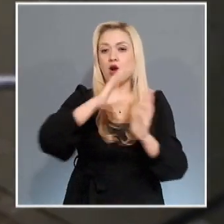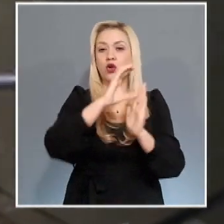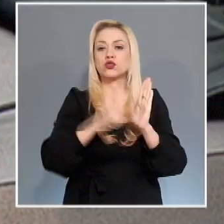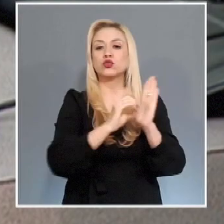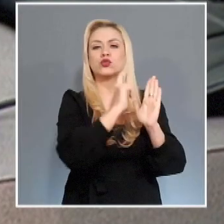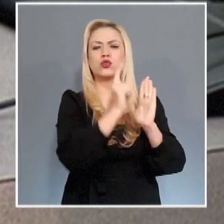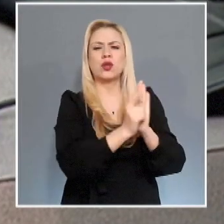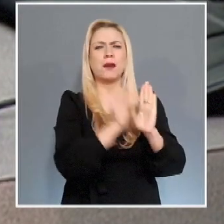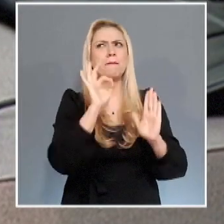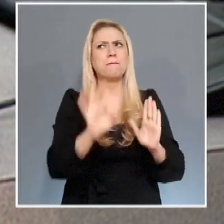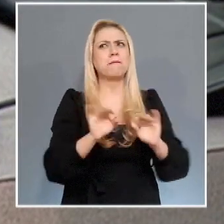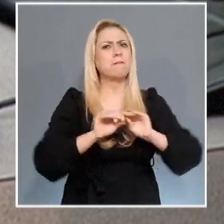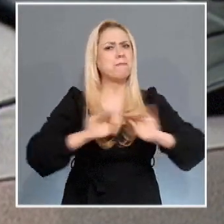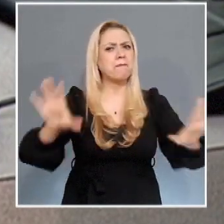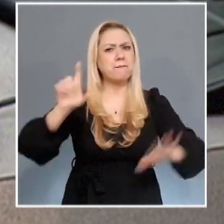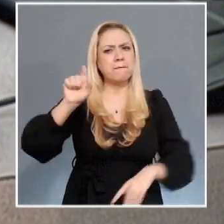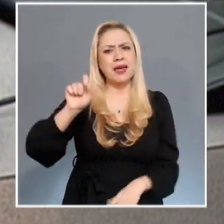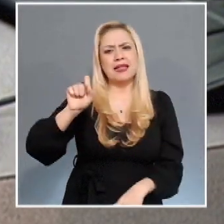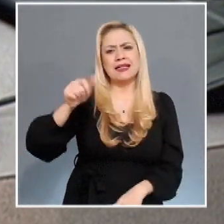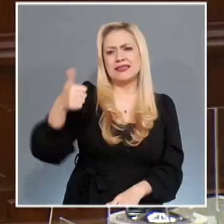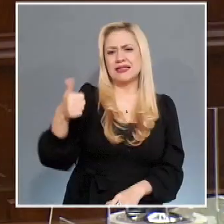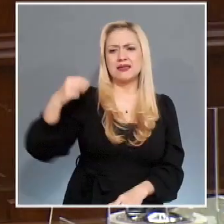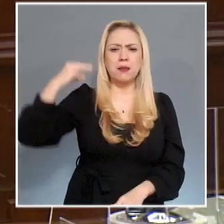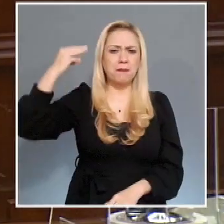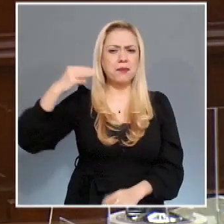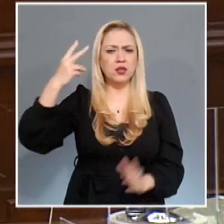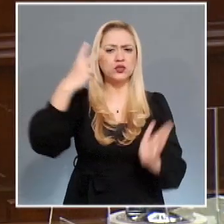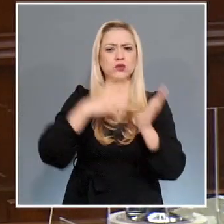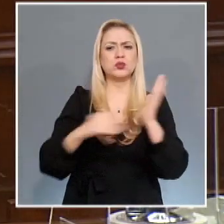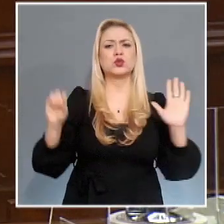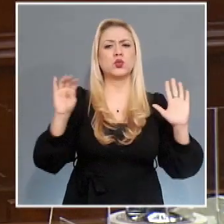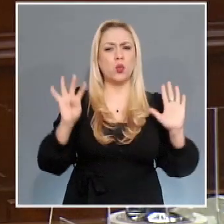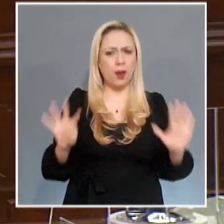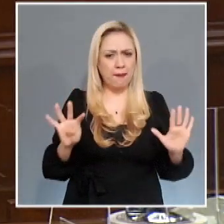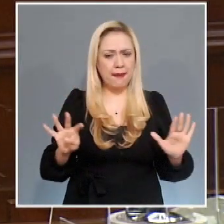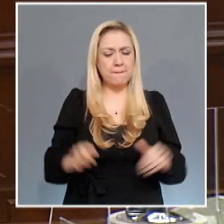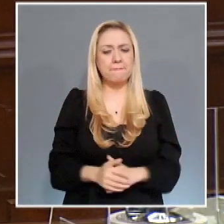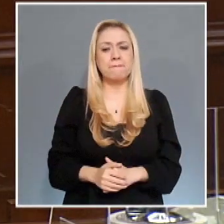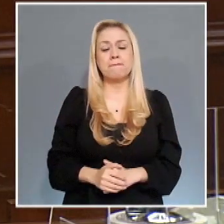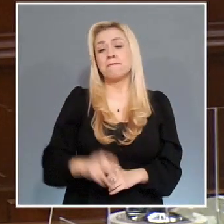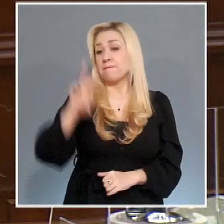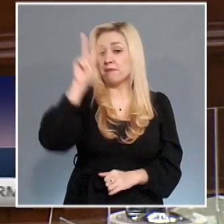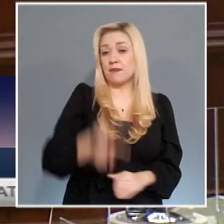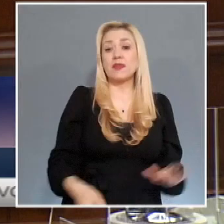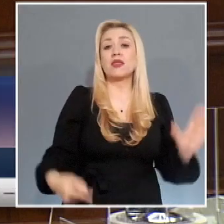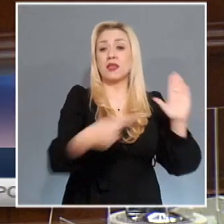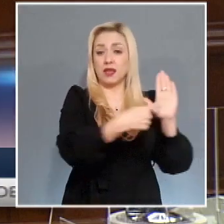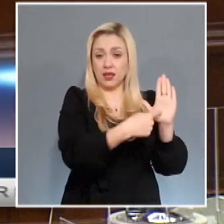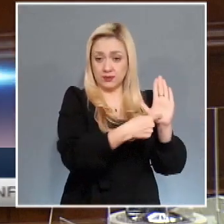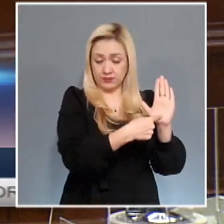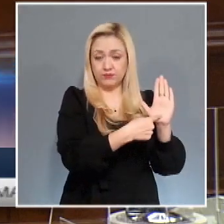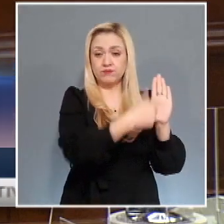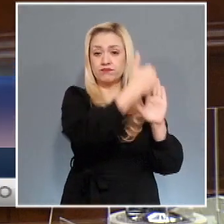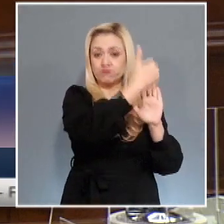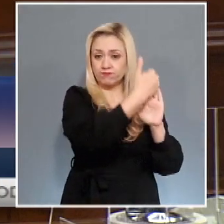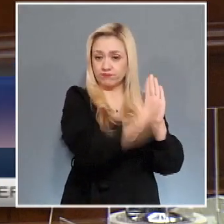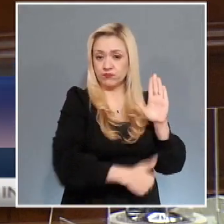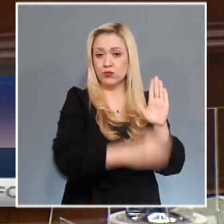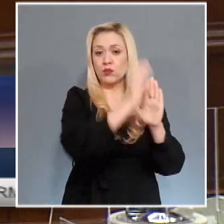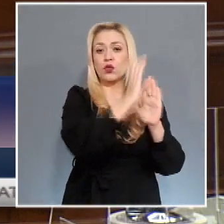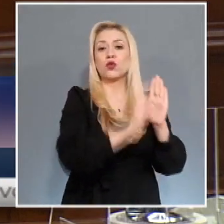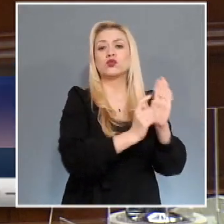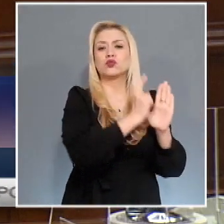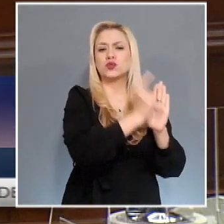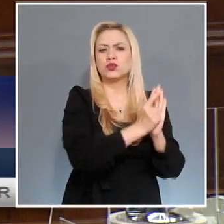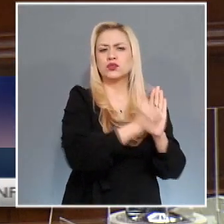26 de marzo de 2019. Se precisa que el Poder Reformador de la Constitución ordenó